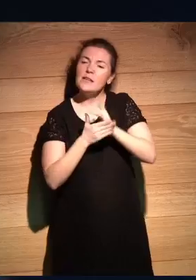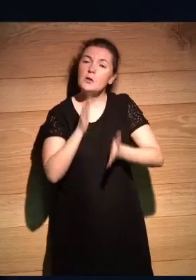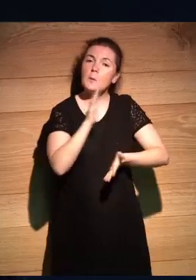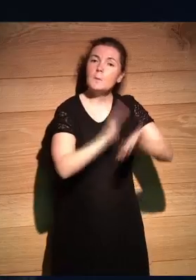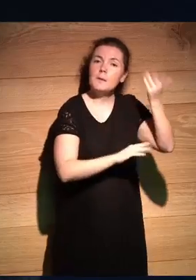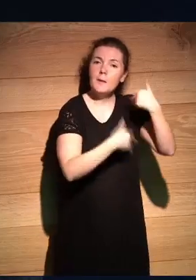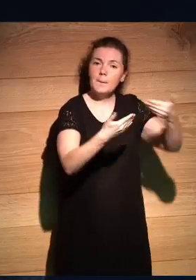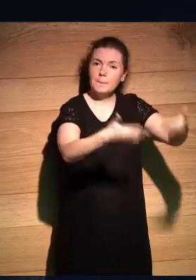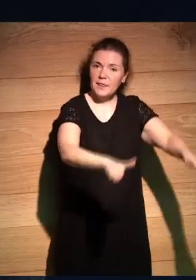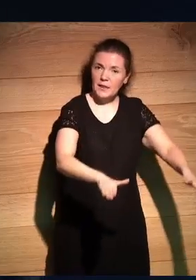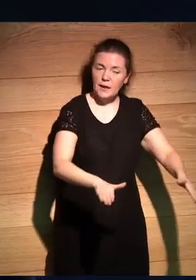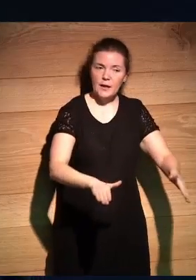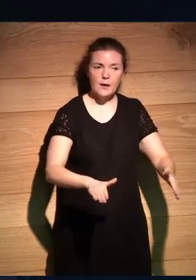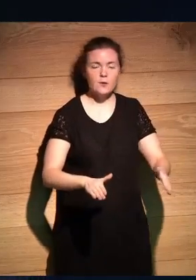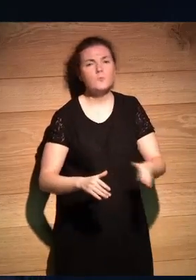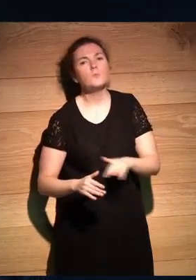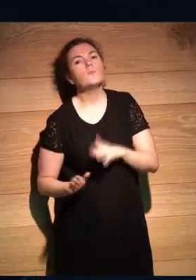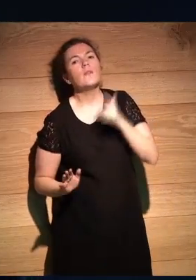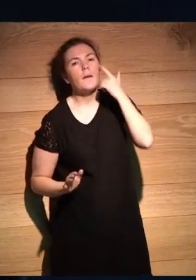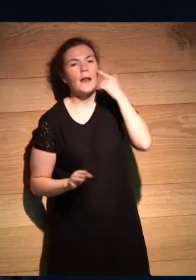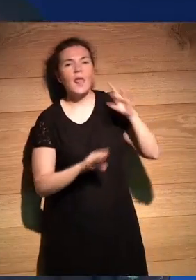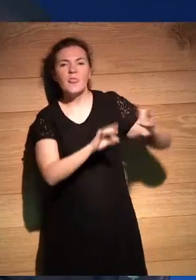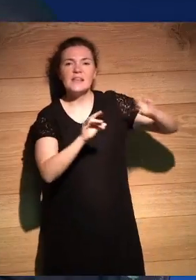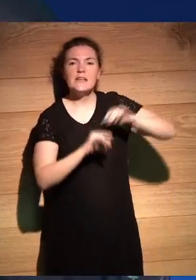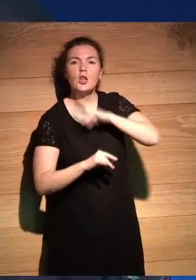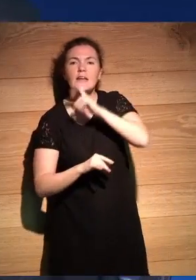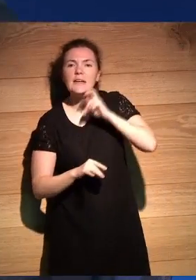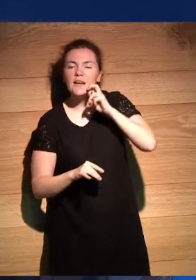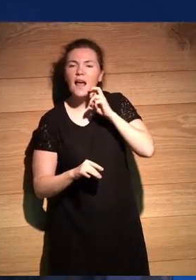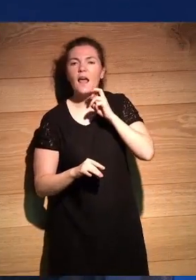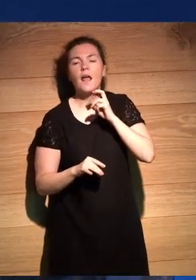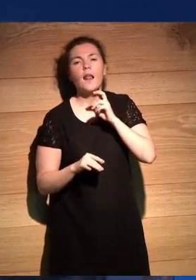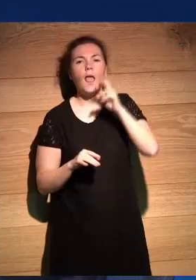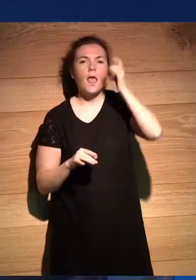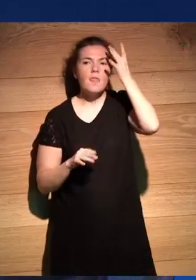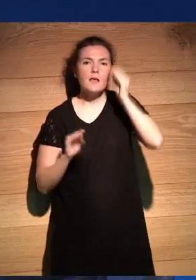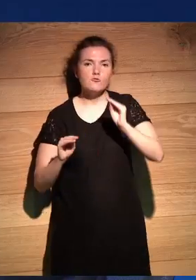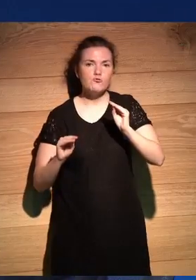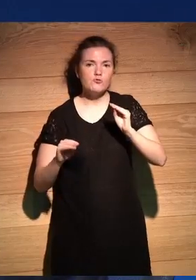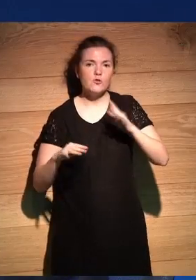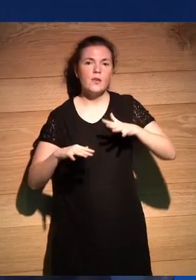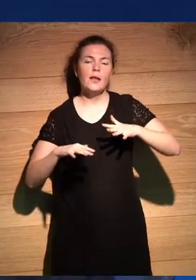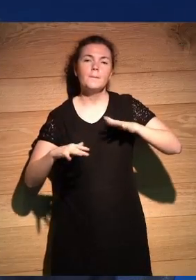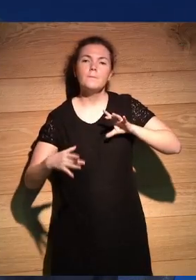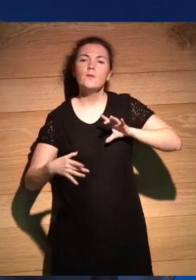sea bueno los desiertos de Israel tienen la idea del éxodo y de la tierra prometida al final del